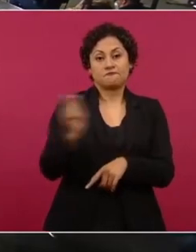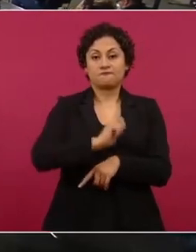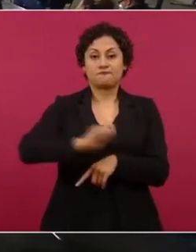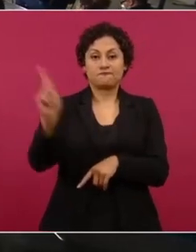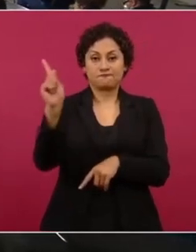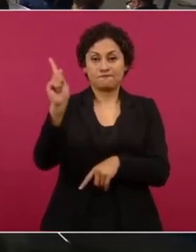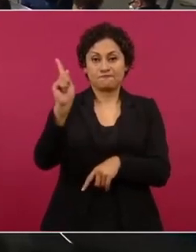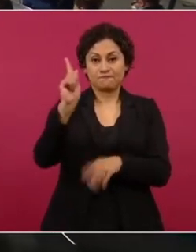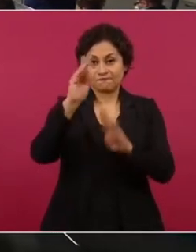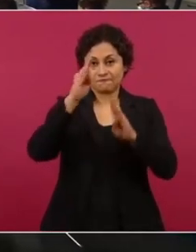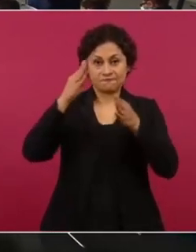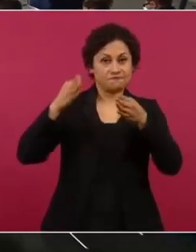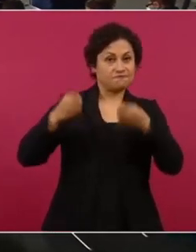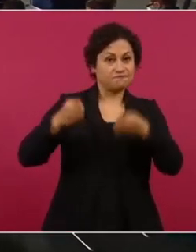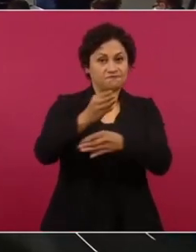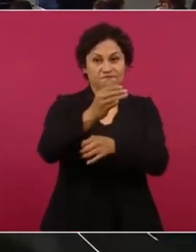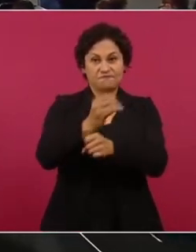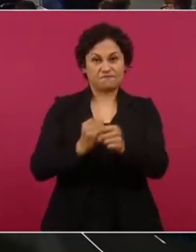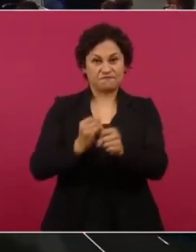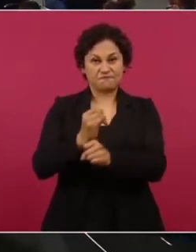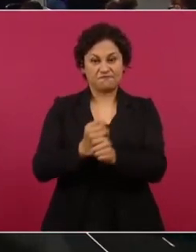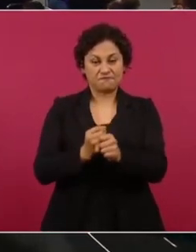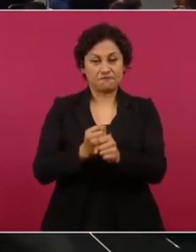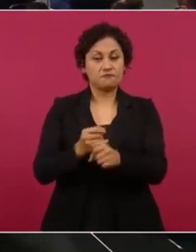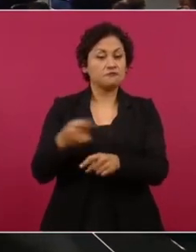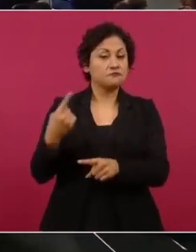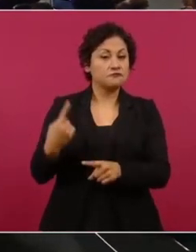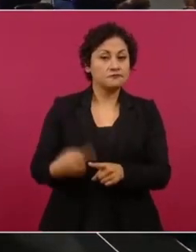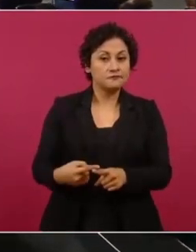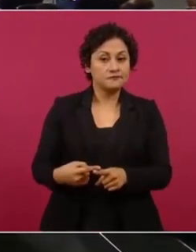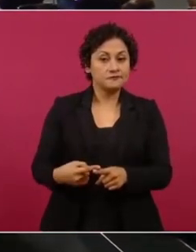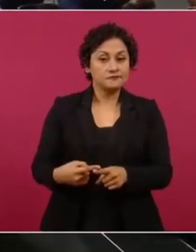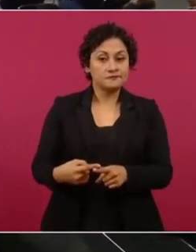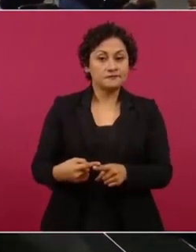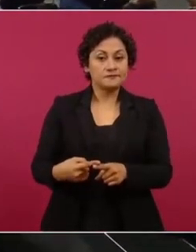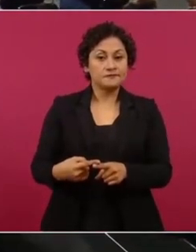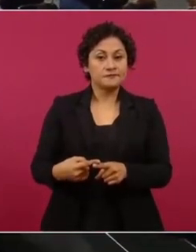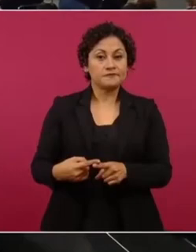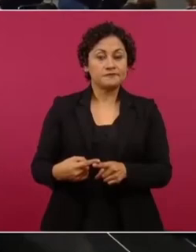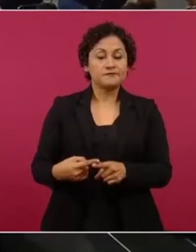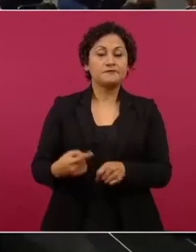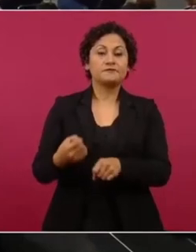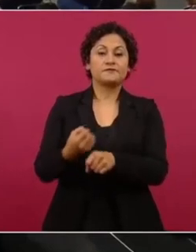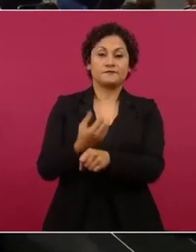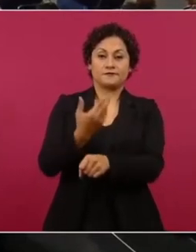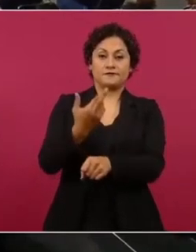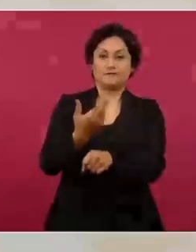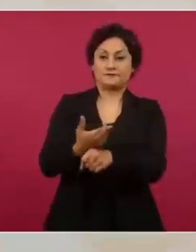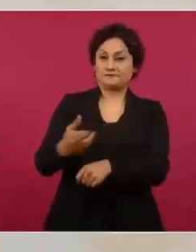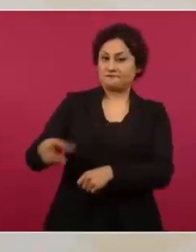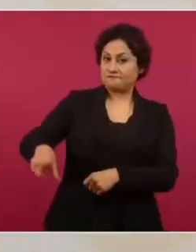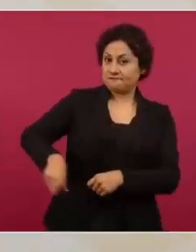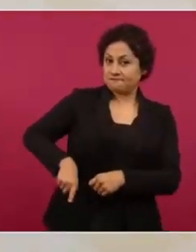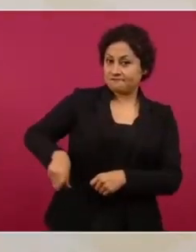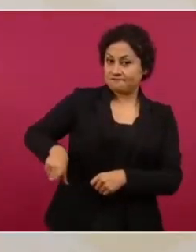en la materia, es el secretario de Gobernación,